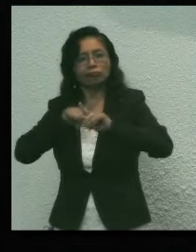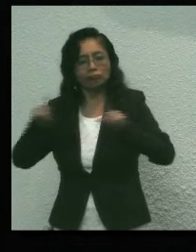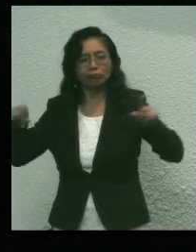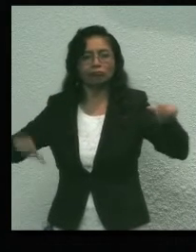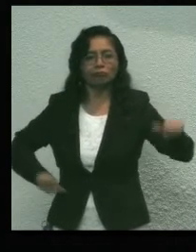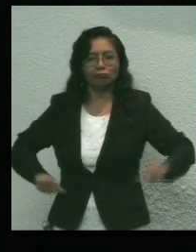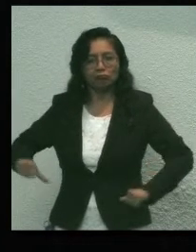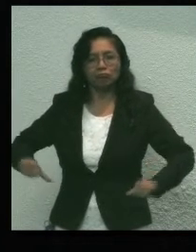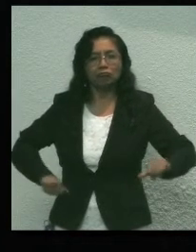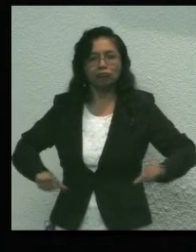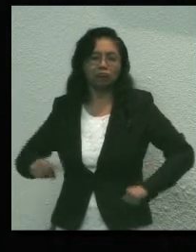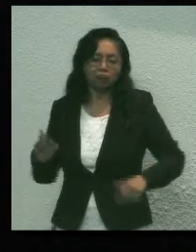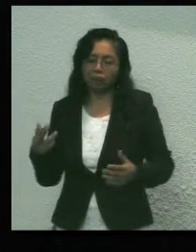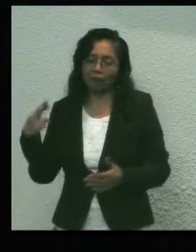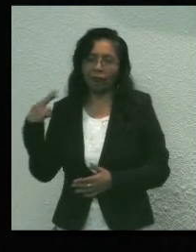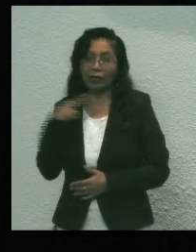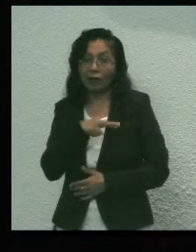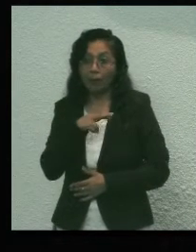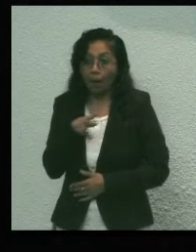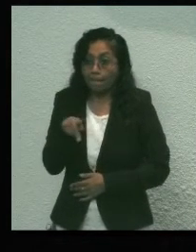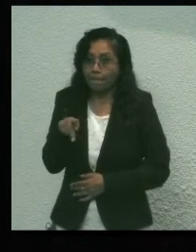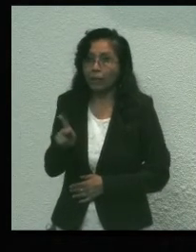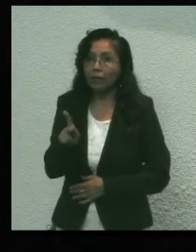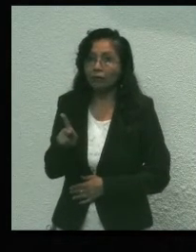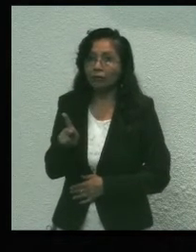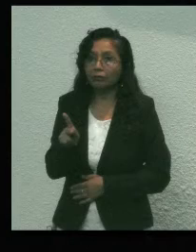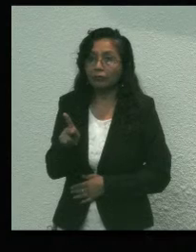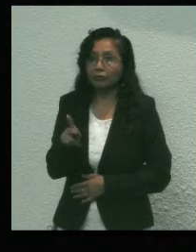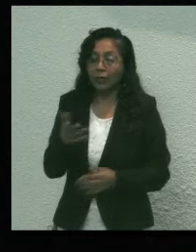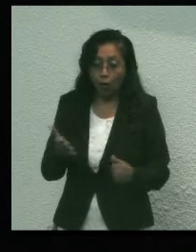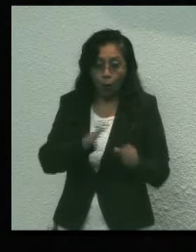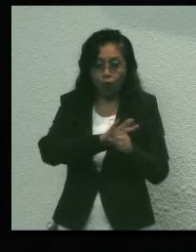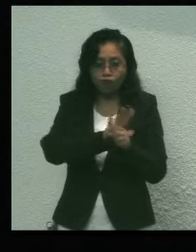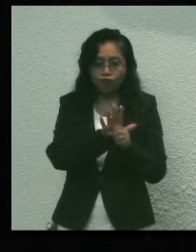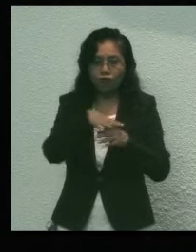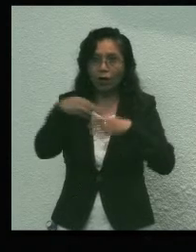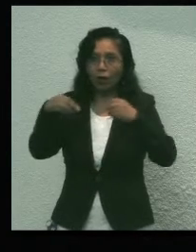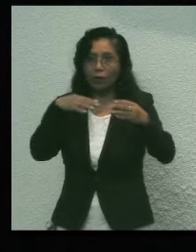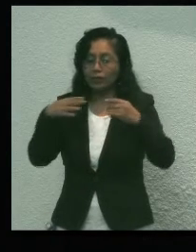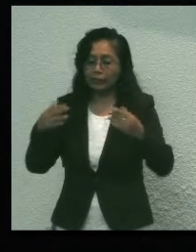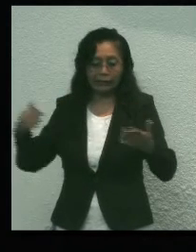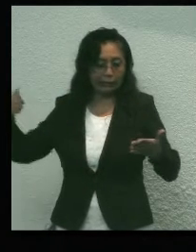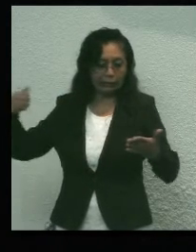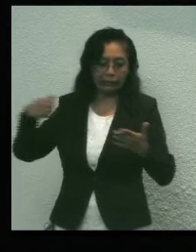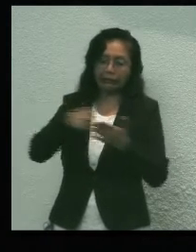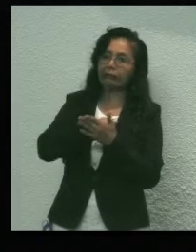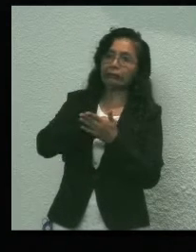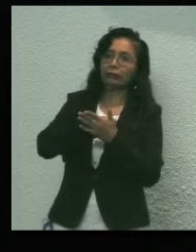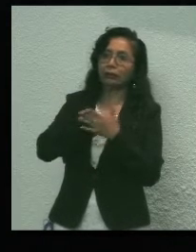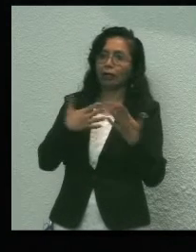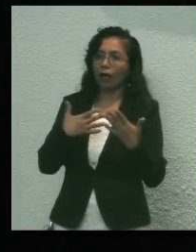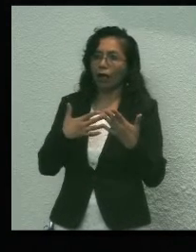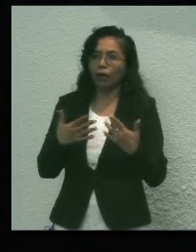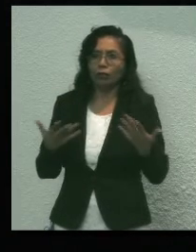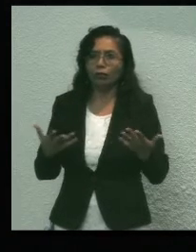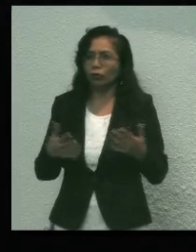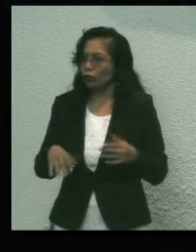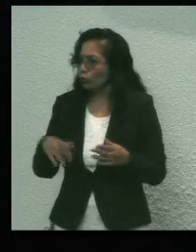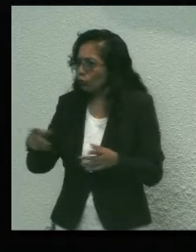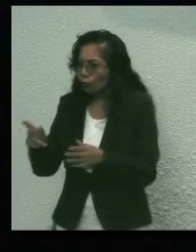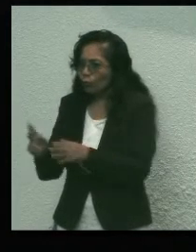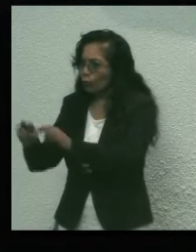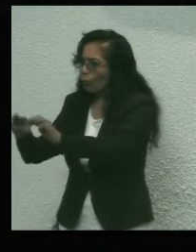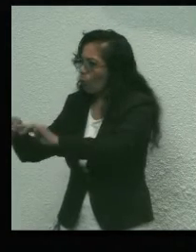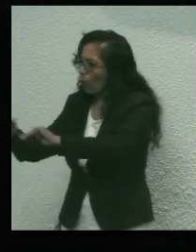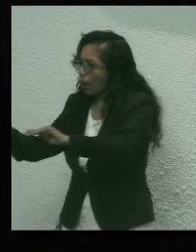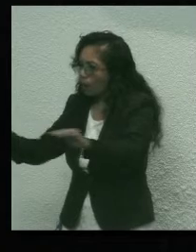es casi inmediata. Sin embargo, el COVID-19 nos pegó, no a nuestras bellezas naturales,